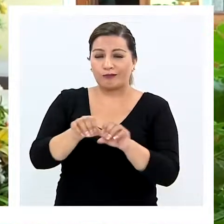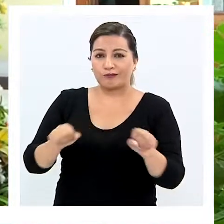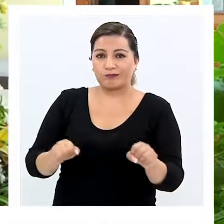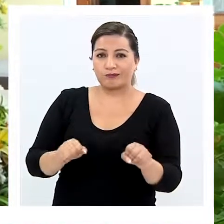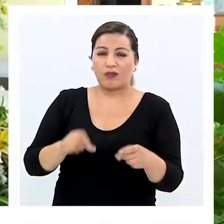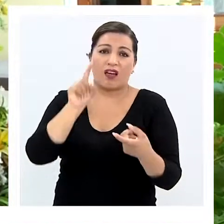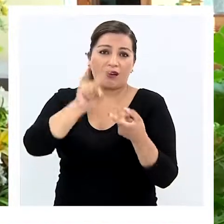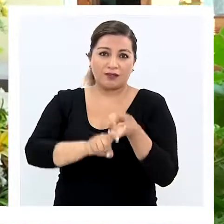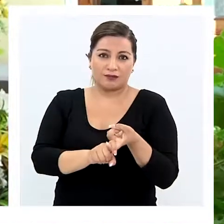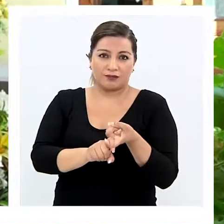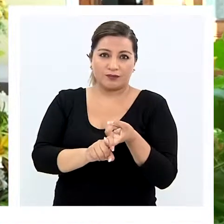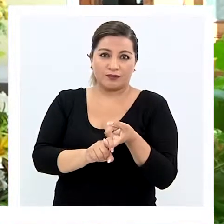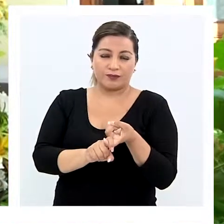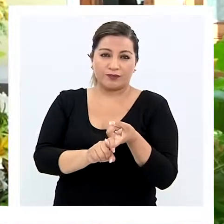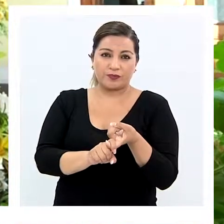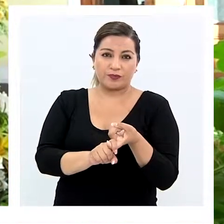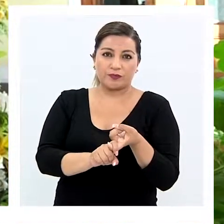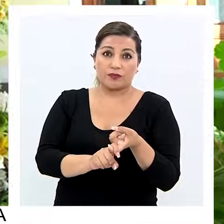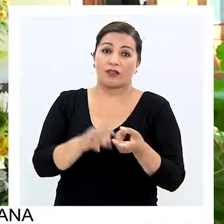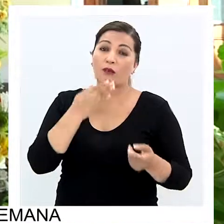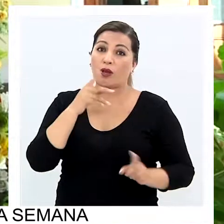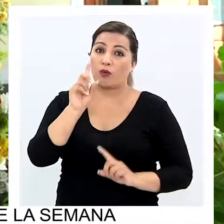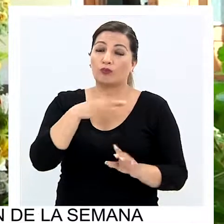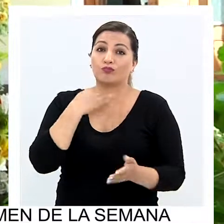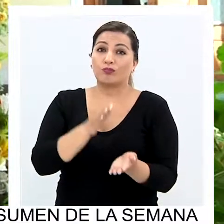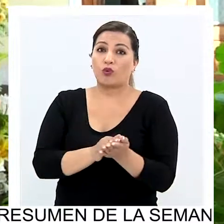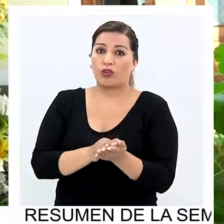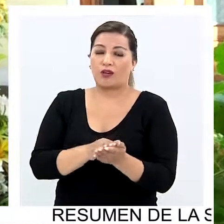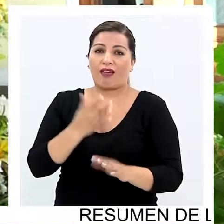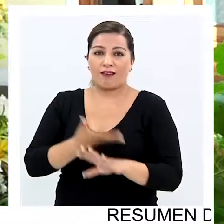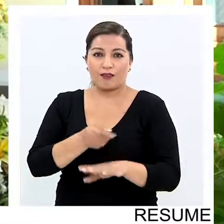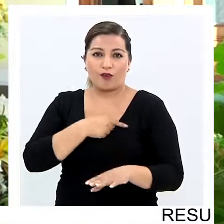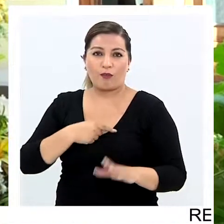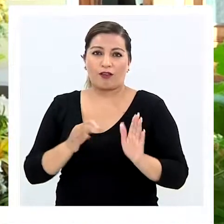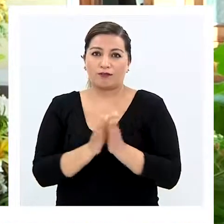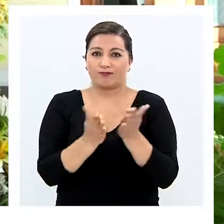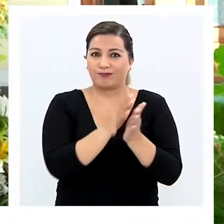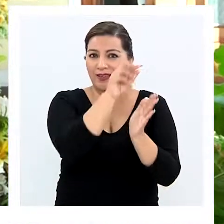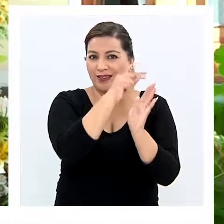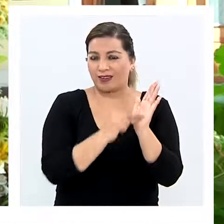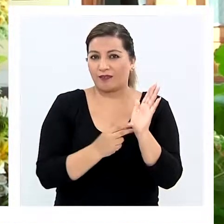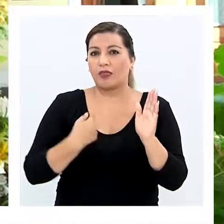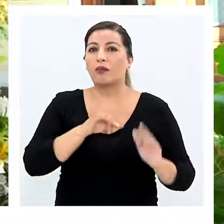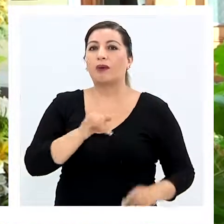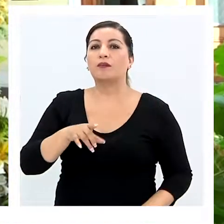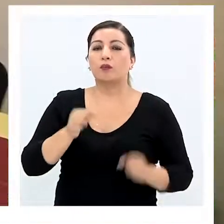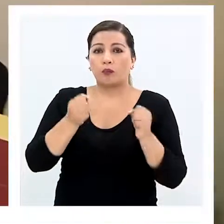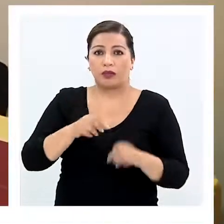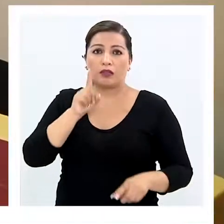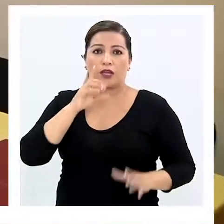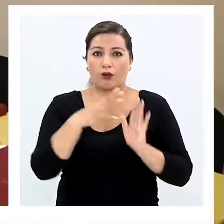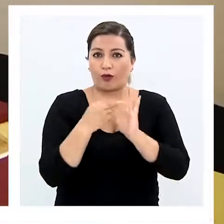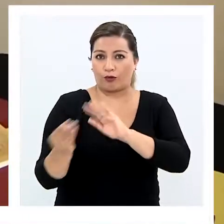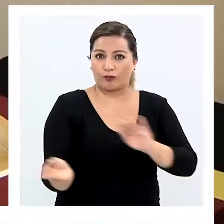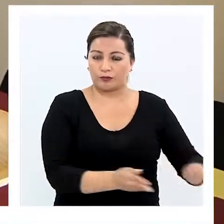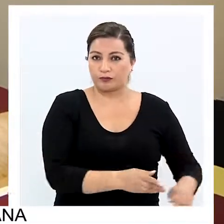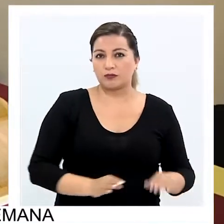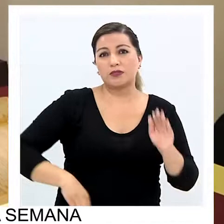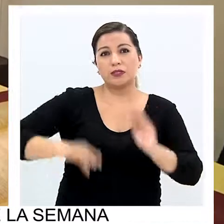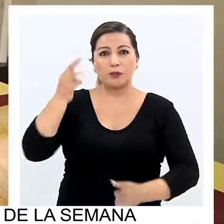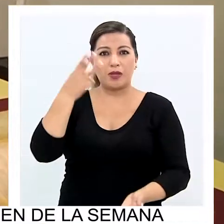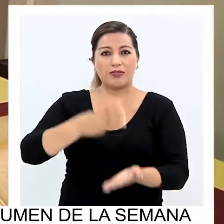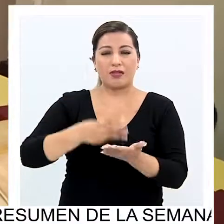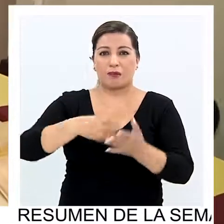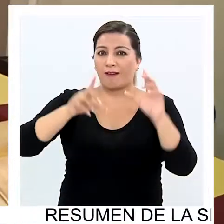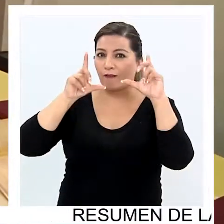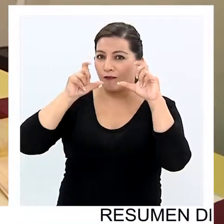casamiento o incluso fallecimiento, podrán tener, digamos, una copia de esos registros. Fueron más de 3